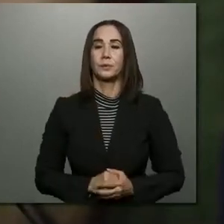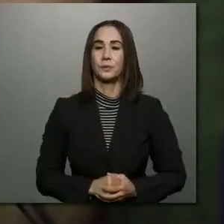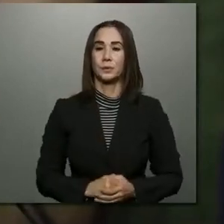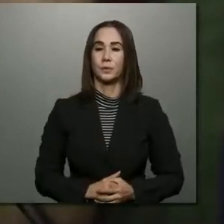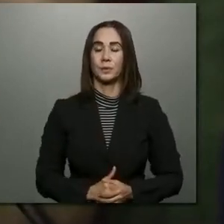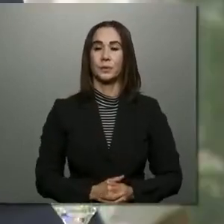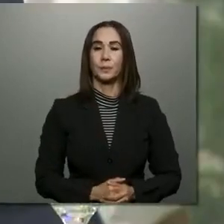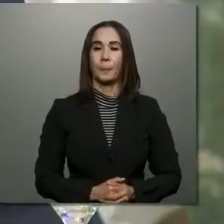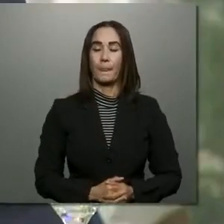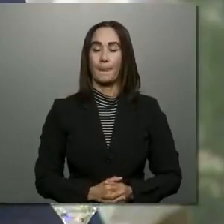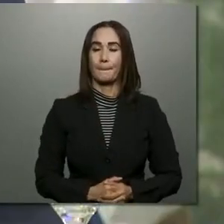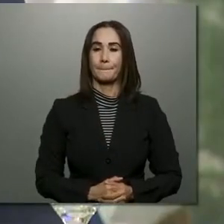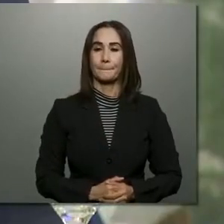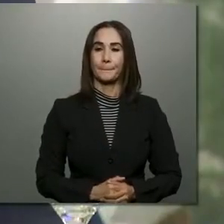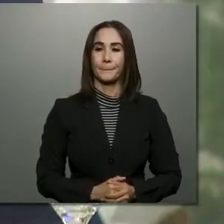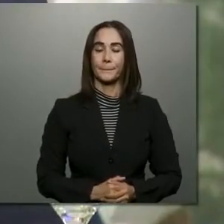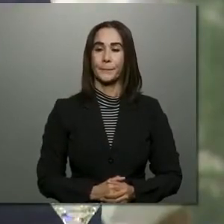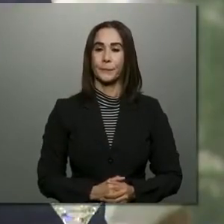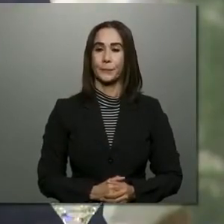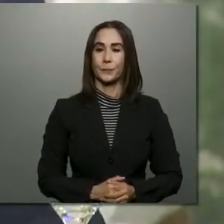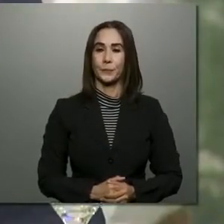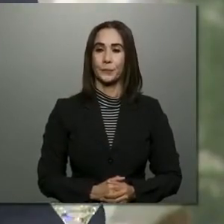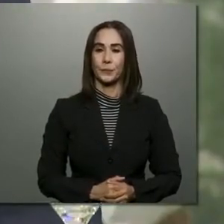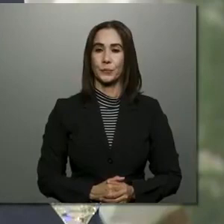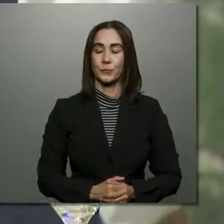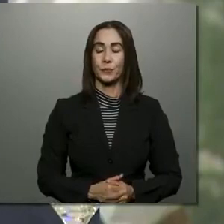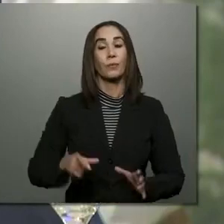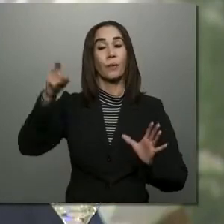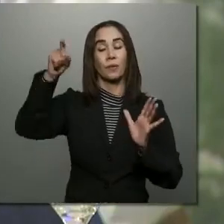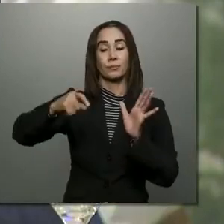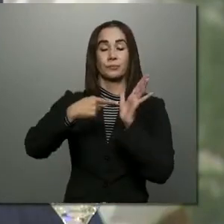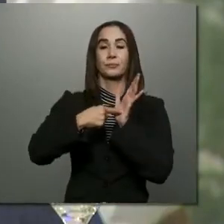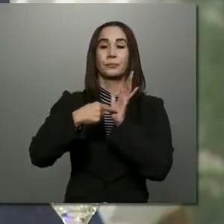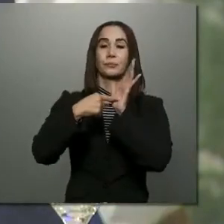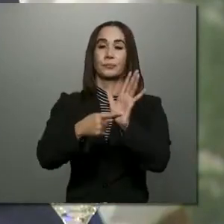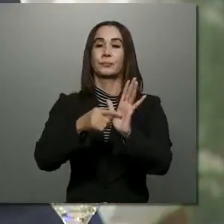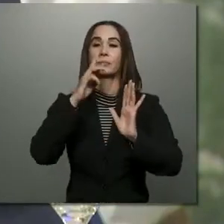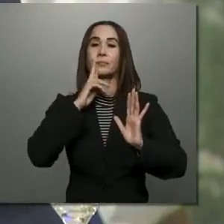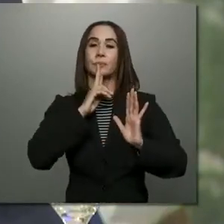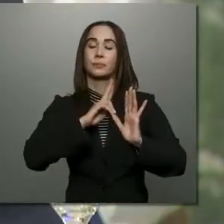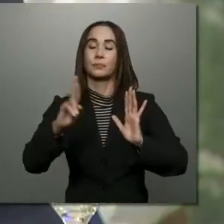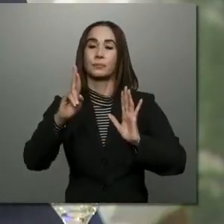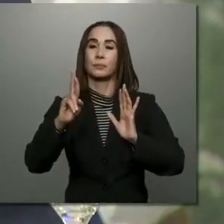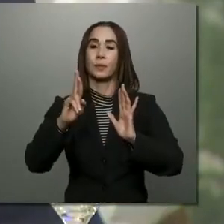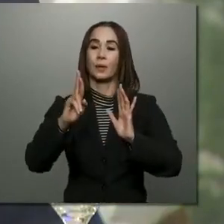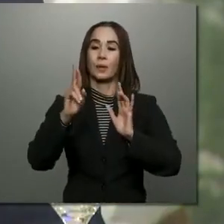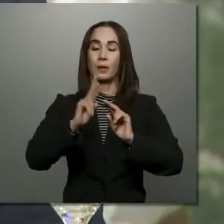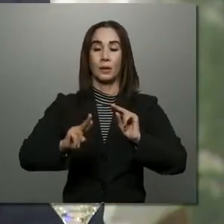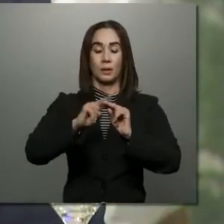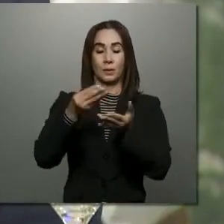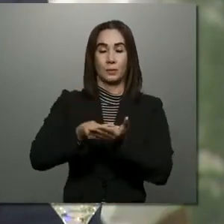Es necesario destacar que las recomendaciones de carácter normativo